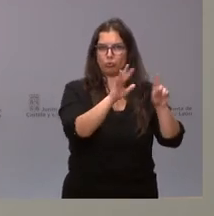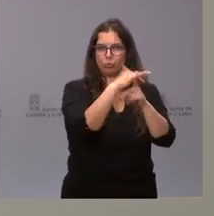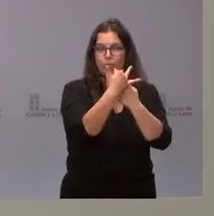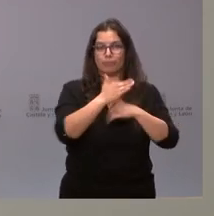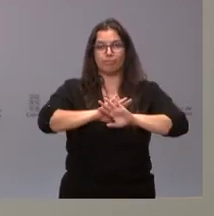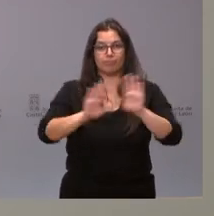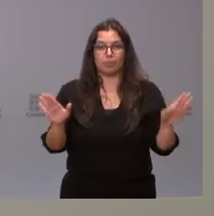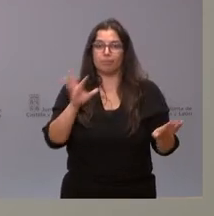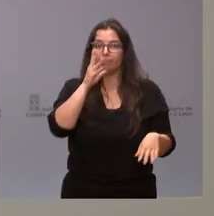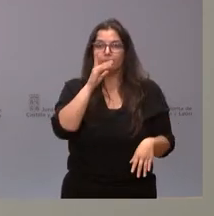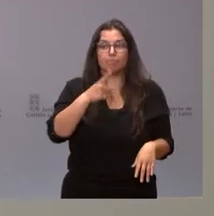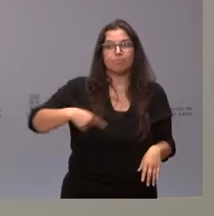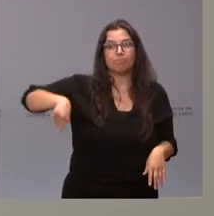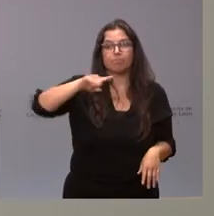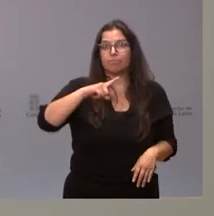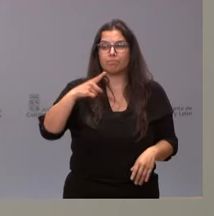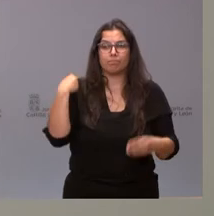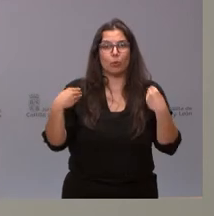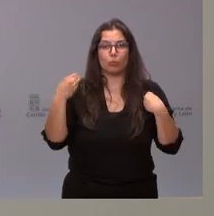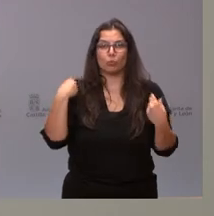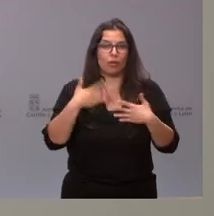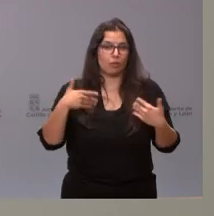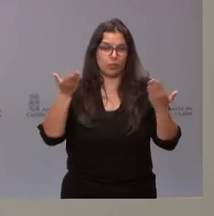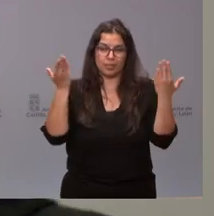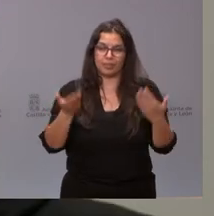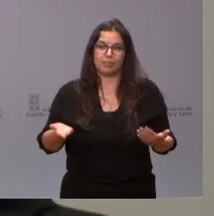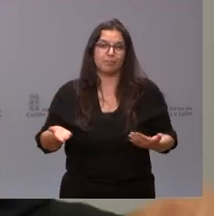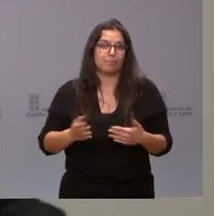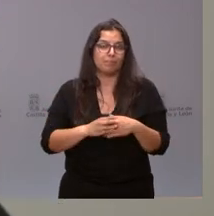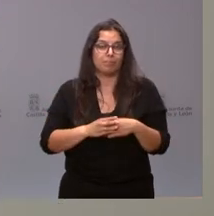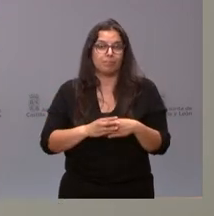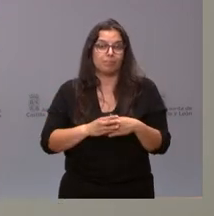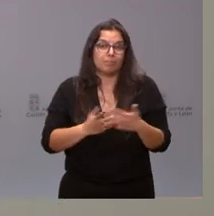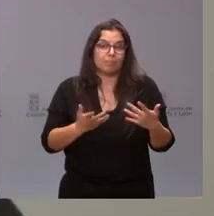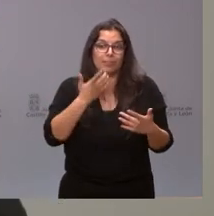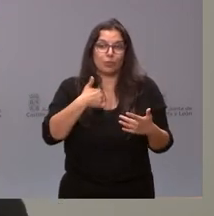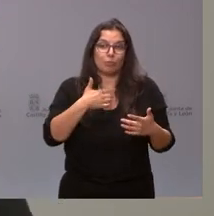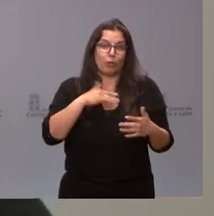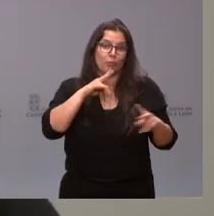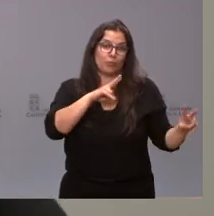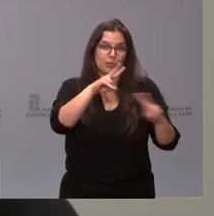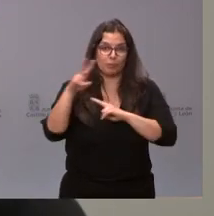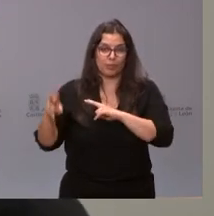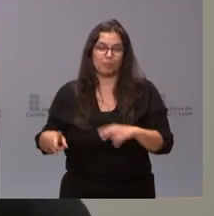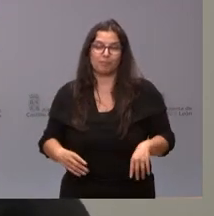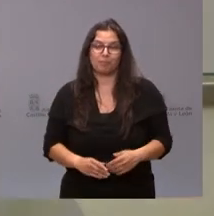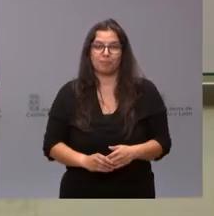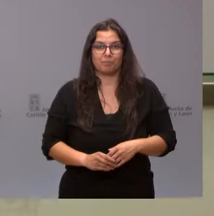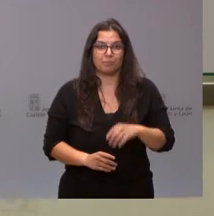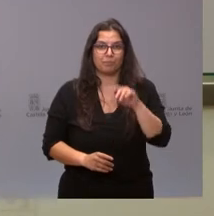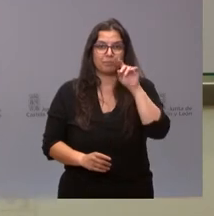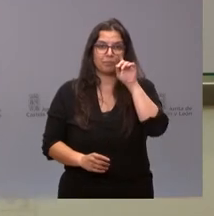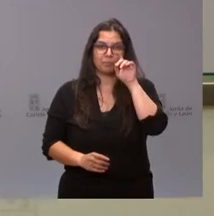más, quedamos a la espera de cualquier pregunta que estimen oportuno formular y que esté en condiciones de poderles responder.